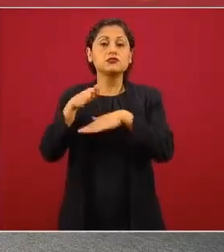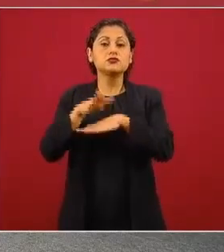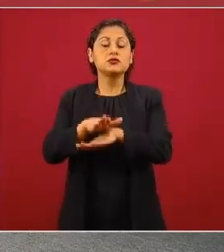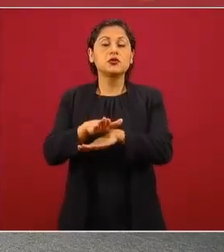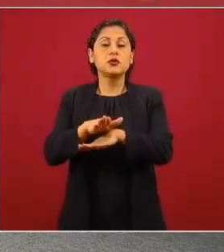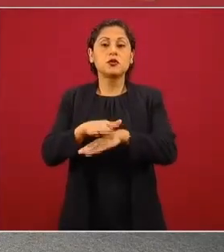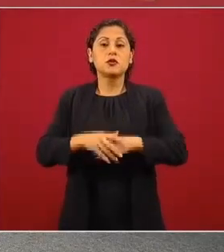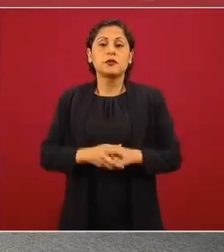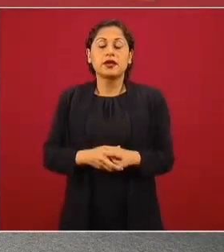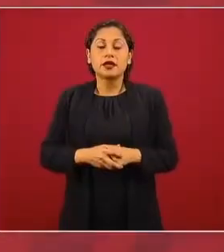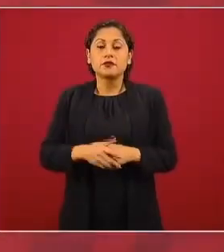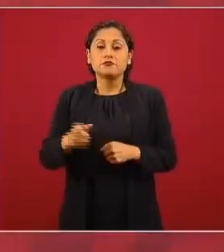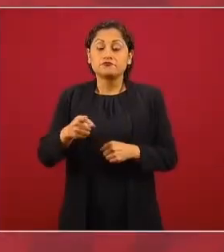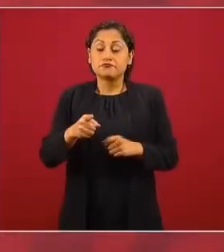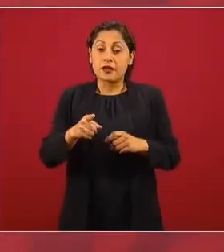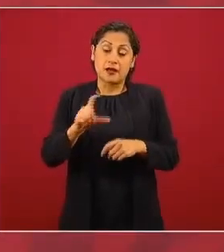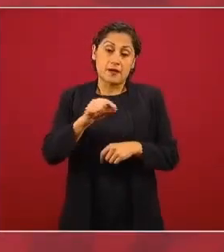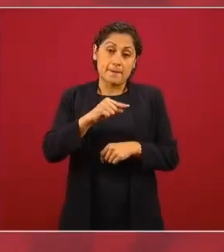aduanas y de los puertos.